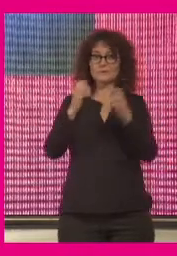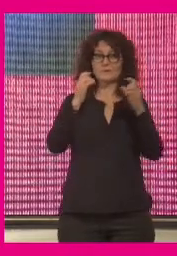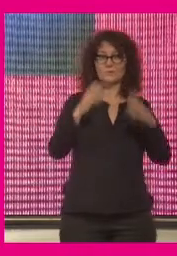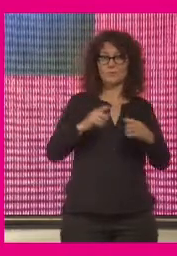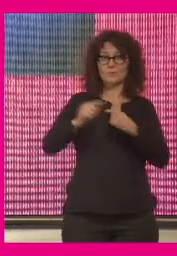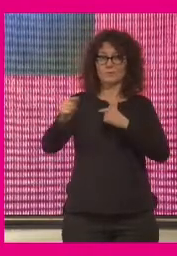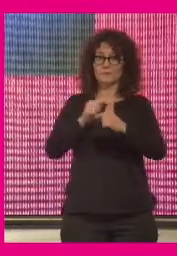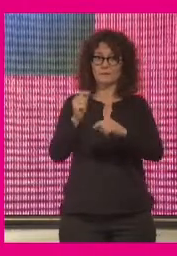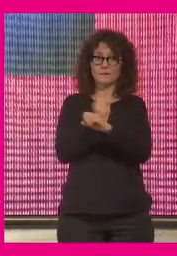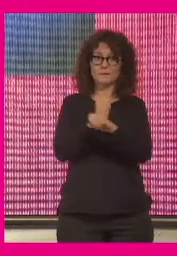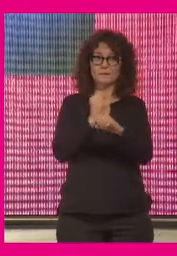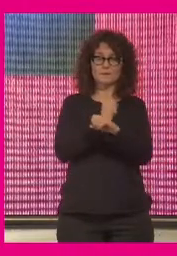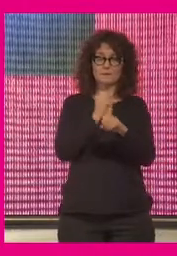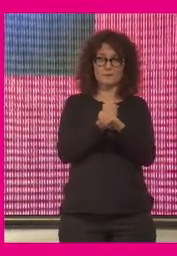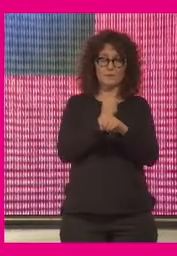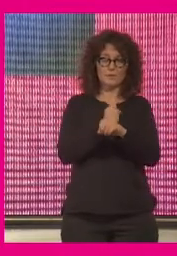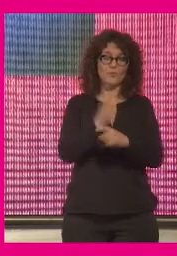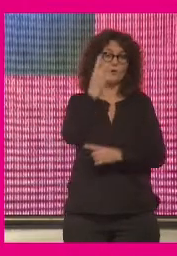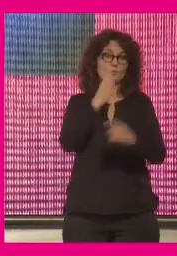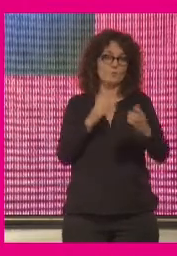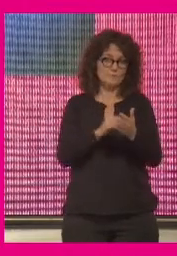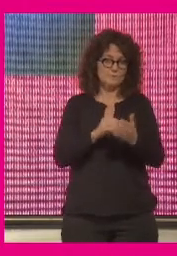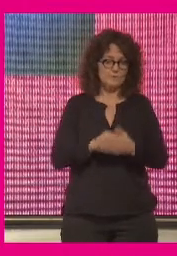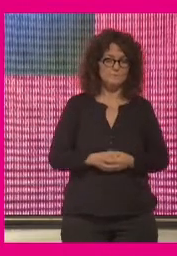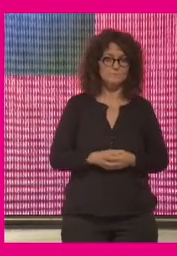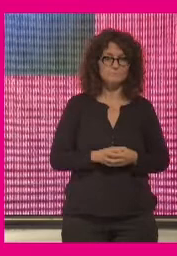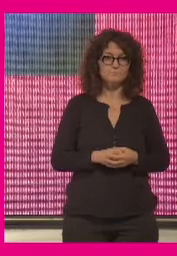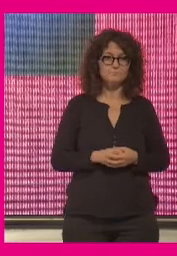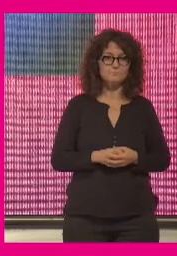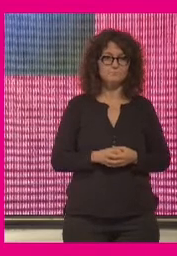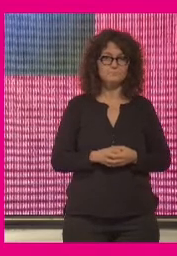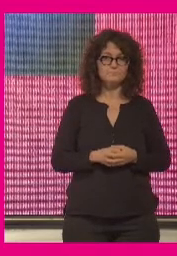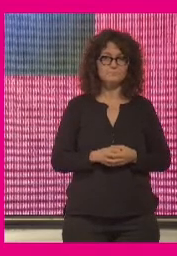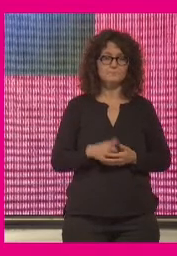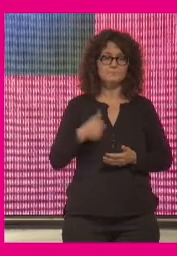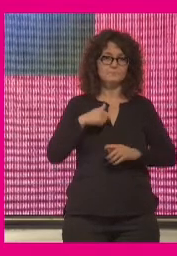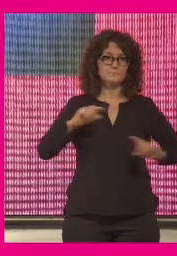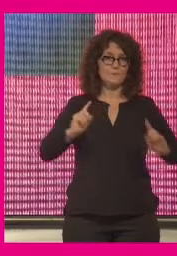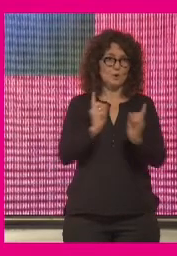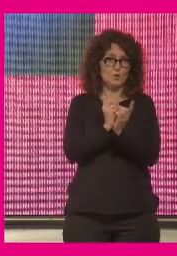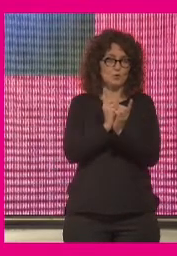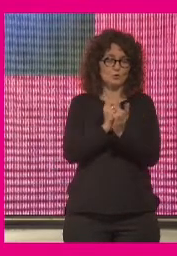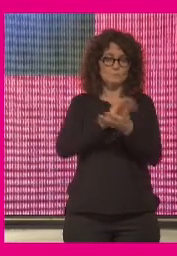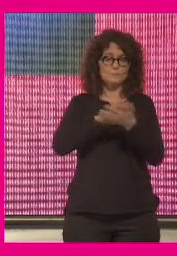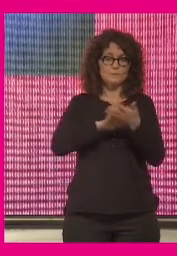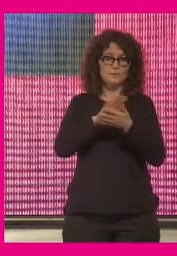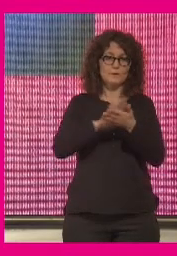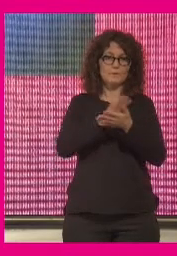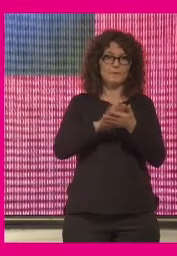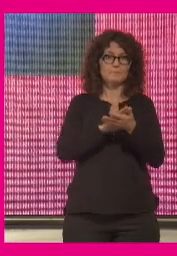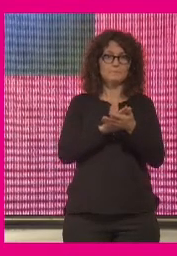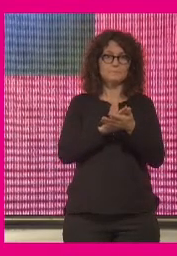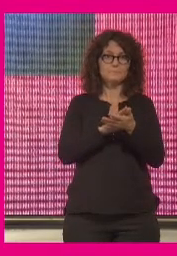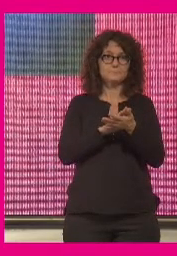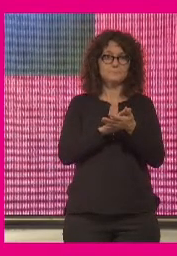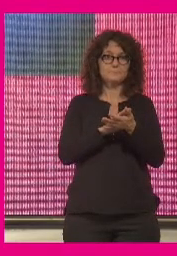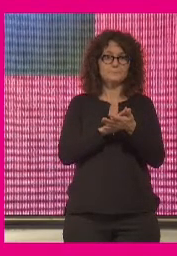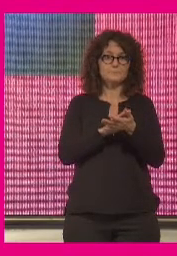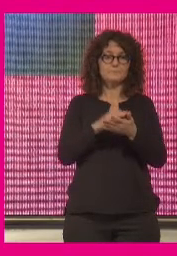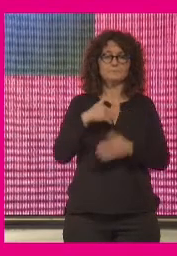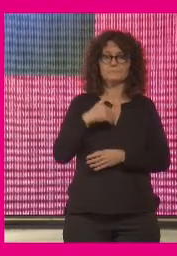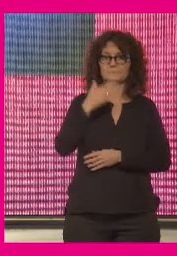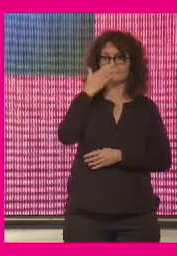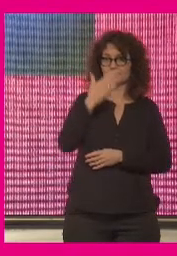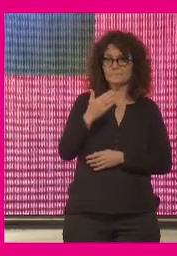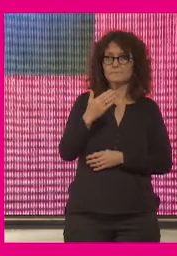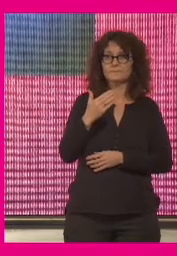el teletrabajo libera o castiga según los casos y a otra cuestión brevemente para no abusar de mi tiempo simplemente diría yo creo